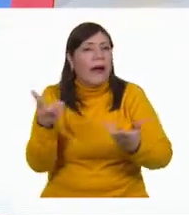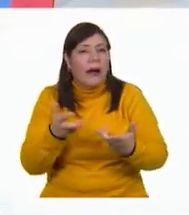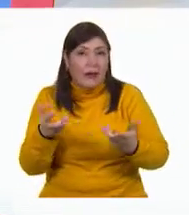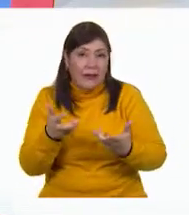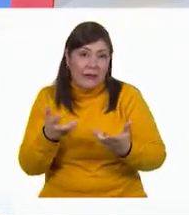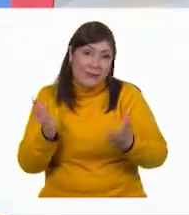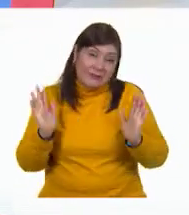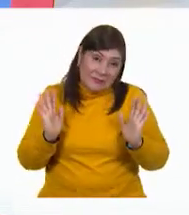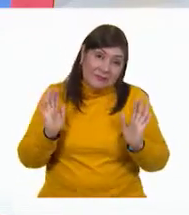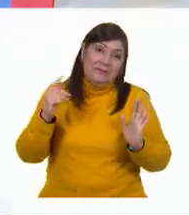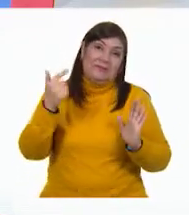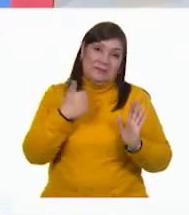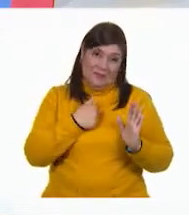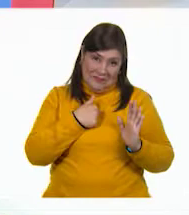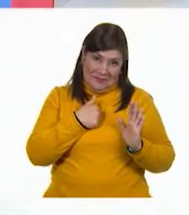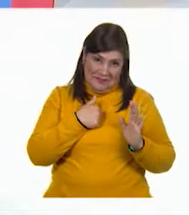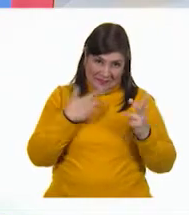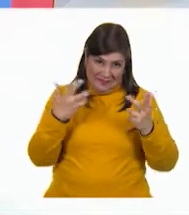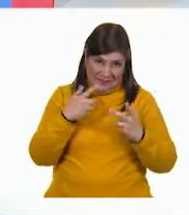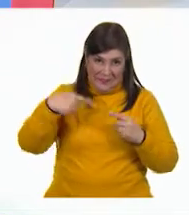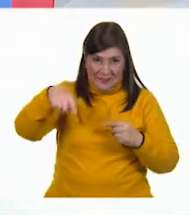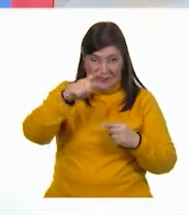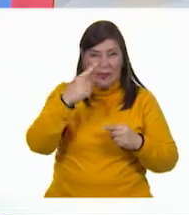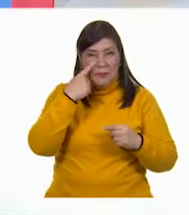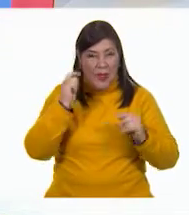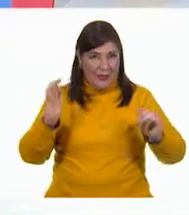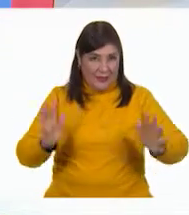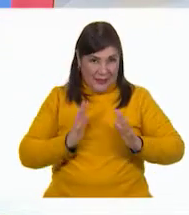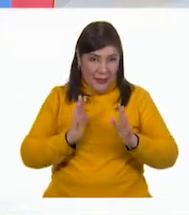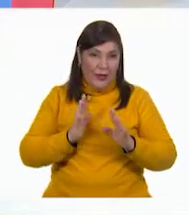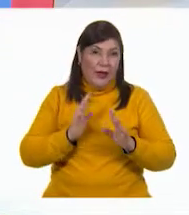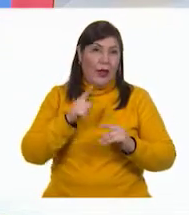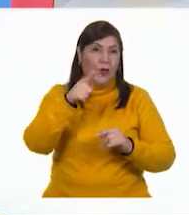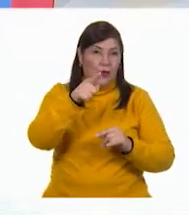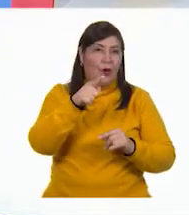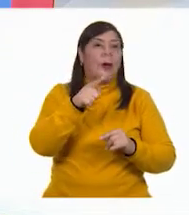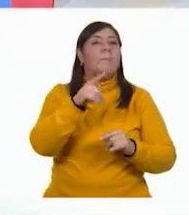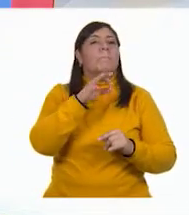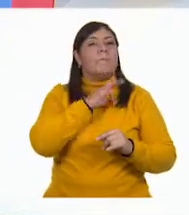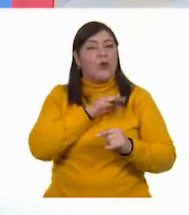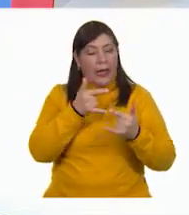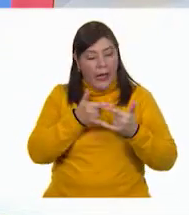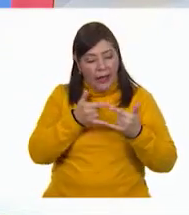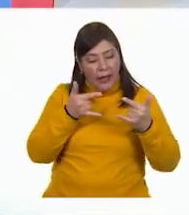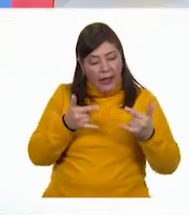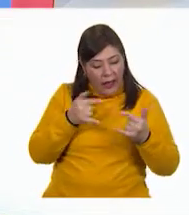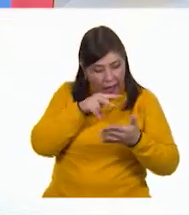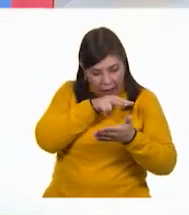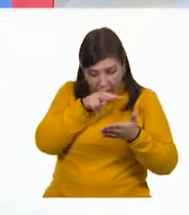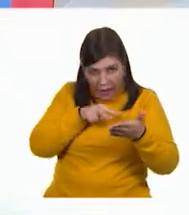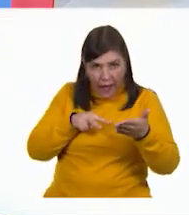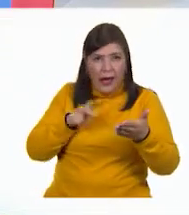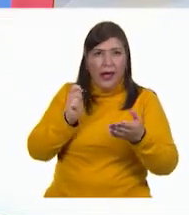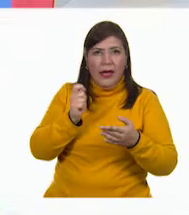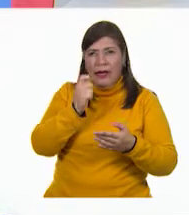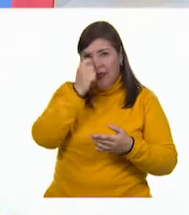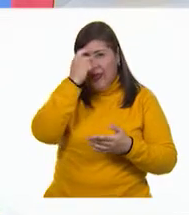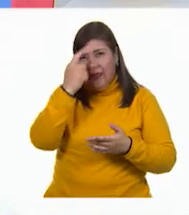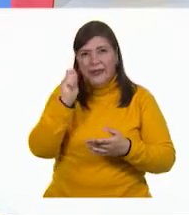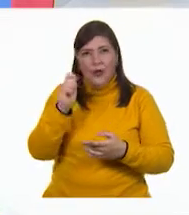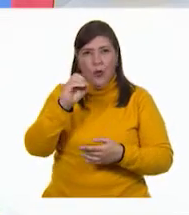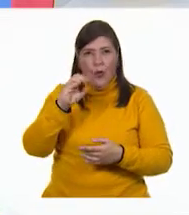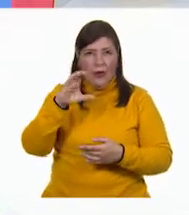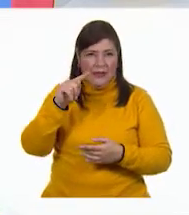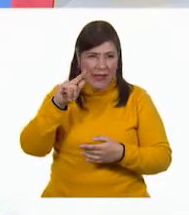pues yo los voy a sorprender. Los voy a invitar a que ustedes se acerquen al cuento de Octavio Paz o alguna de sus